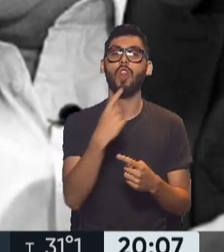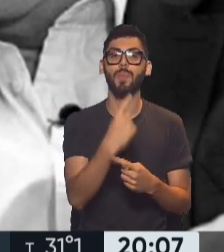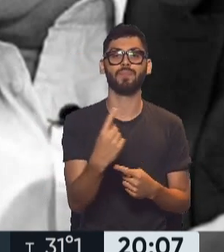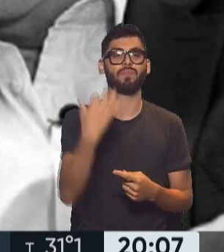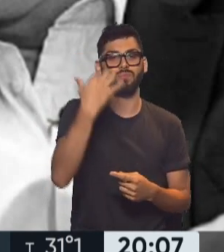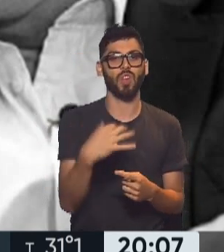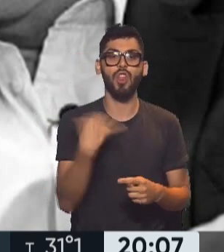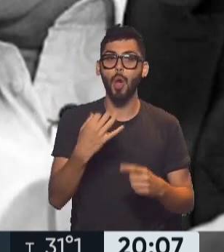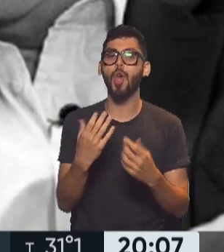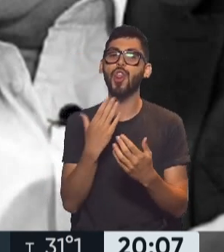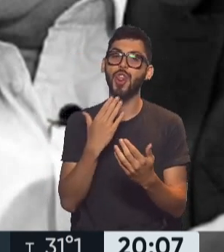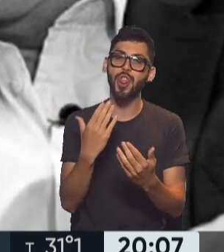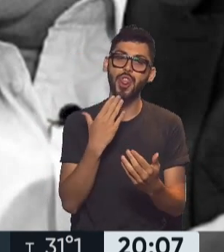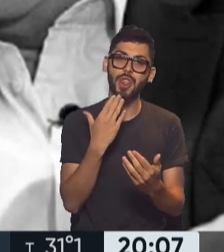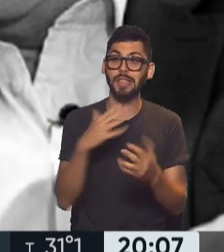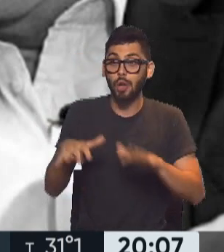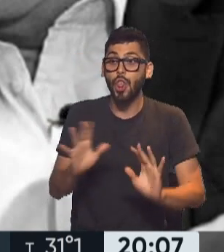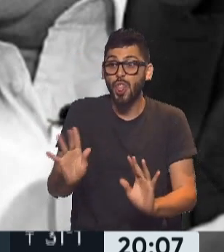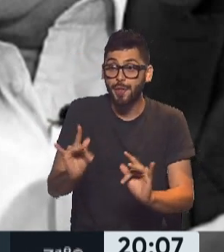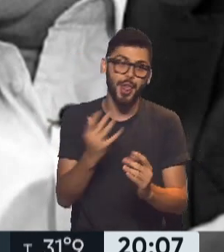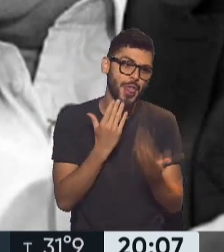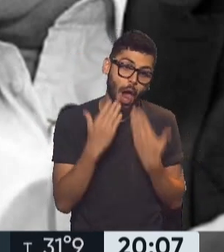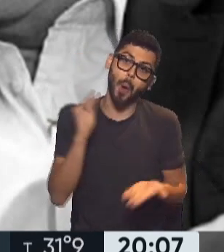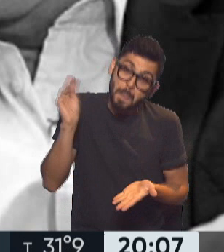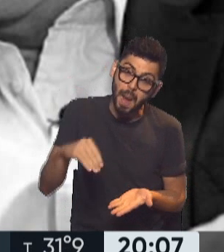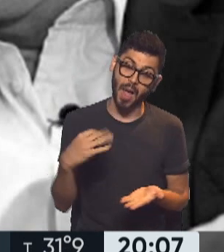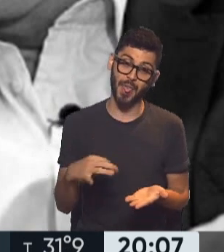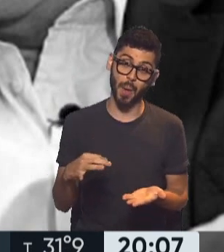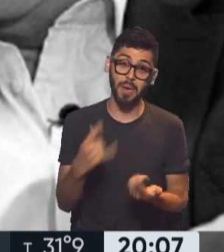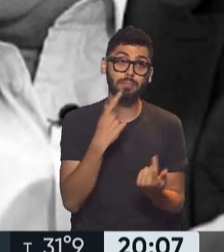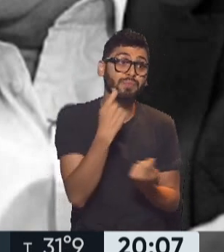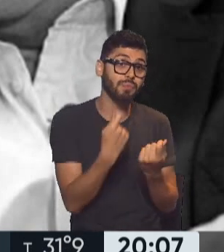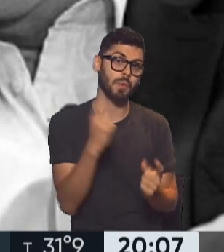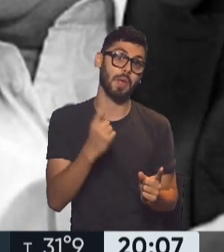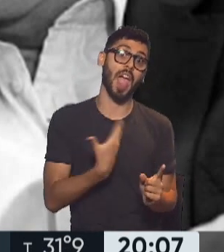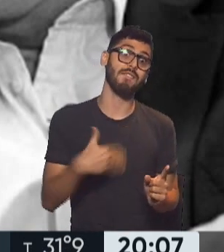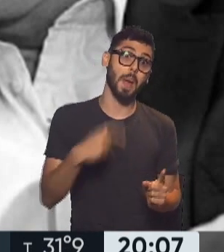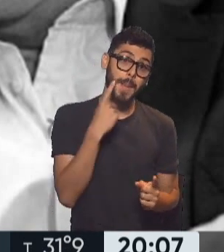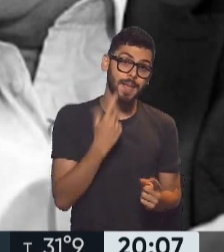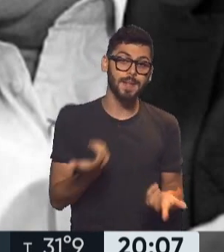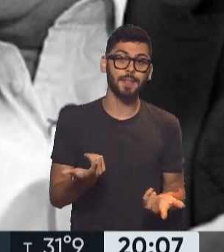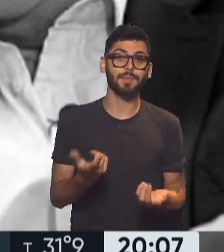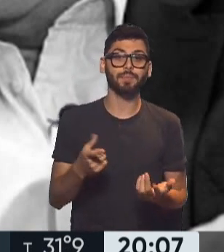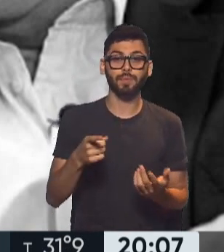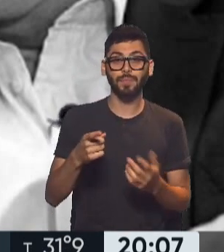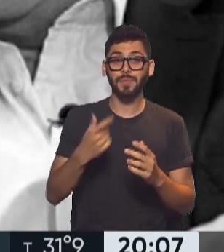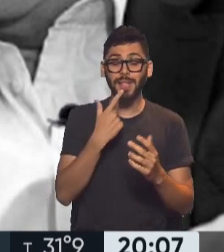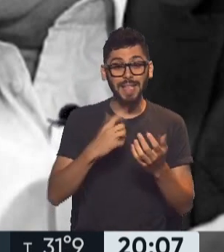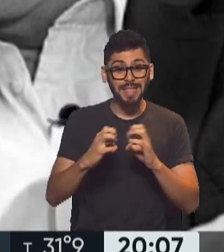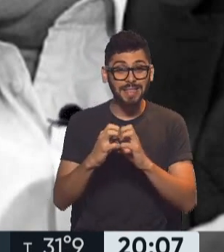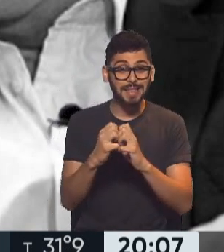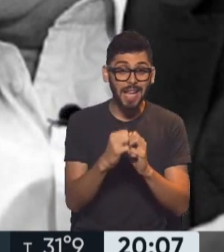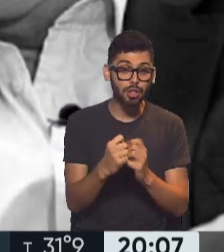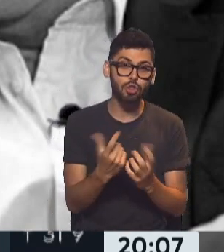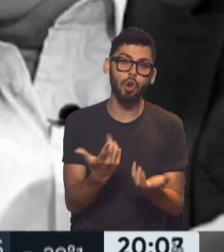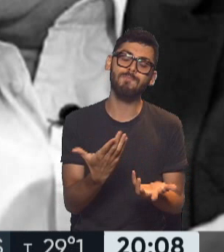tendría que haber habido más diálogo en el marco de una situación difícil donde se está negociando con el FMI. Lamento lo que pasó en la sesión,